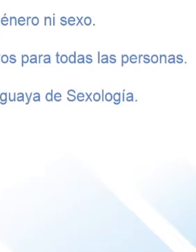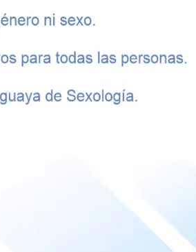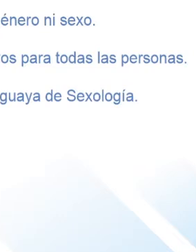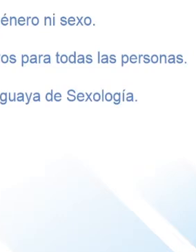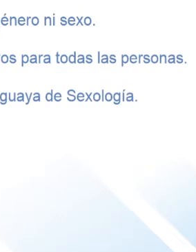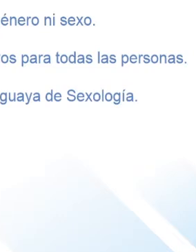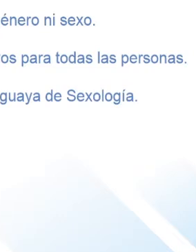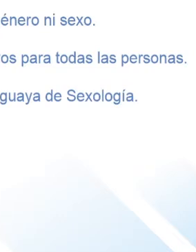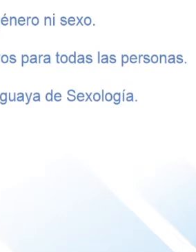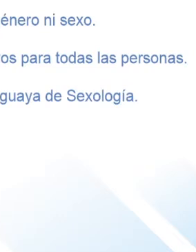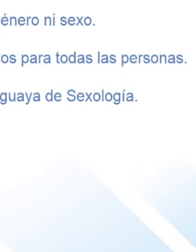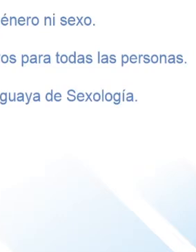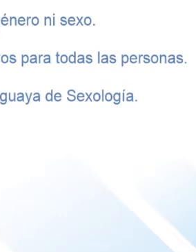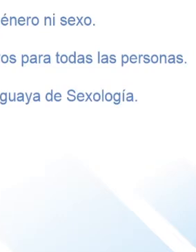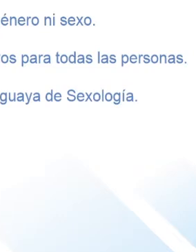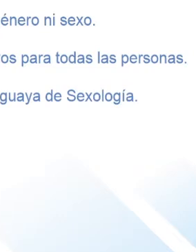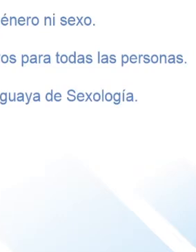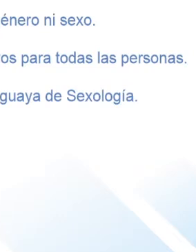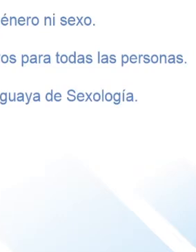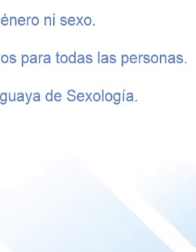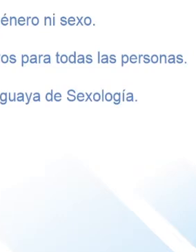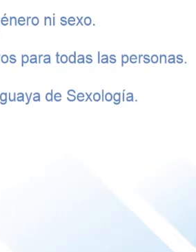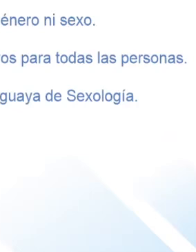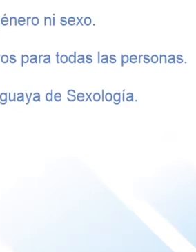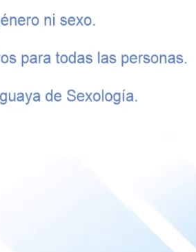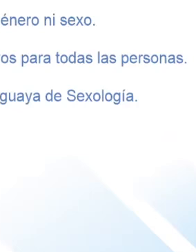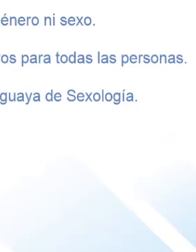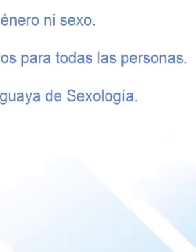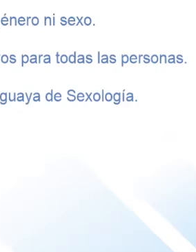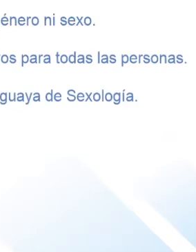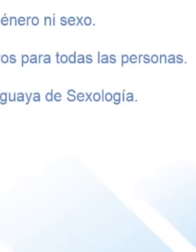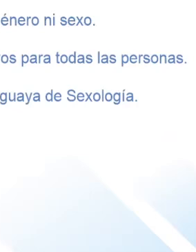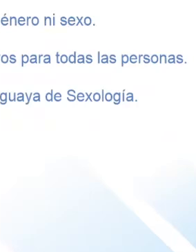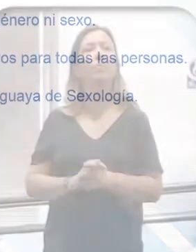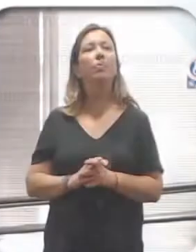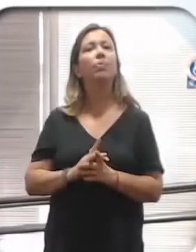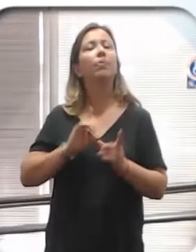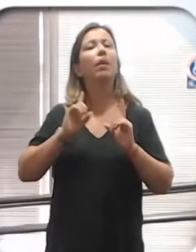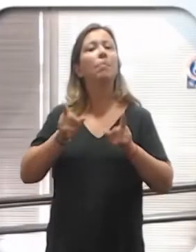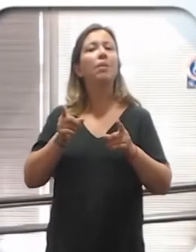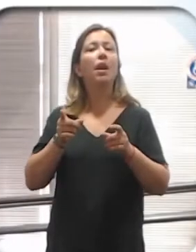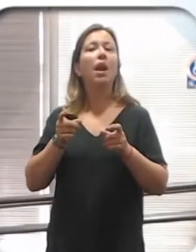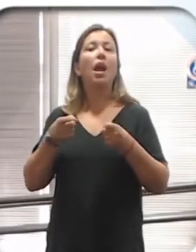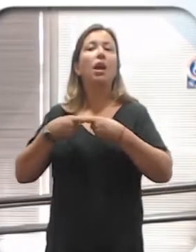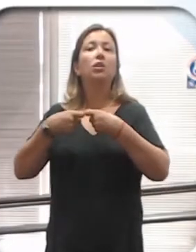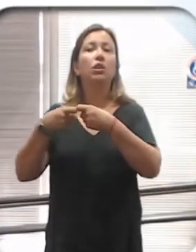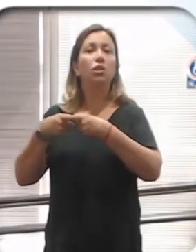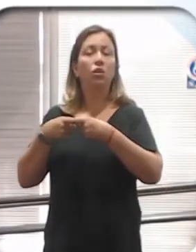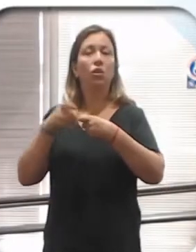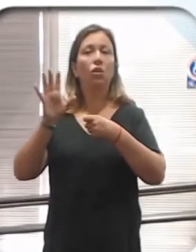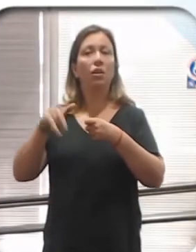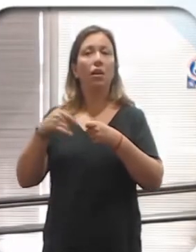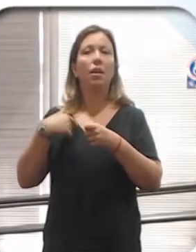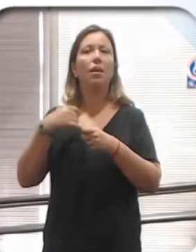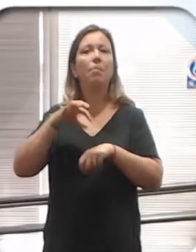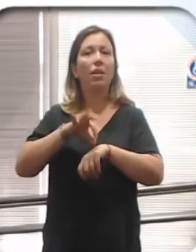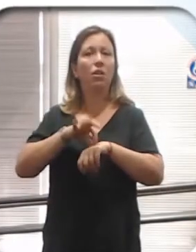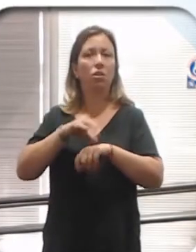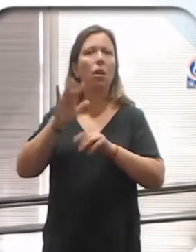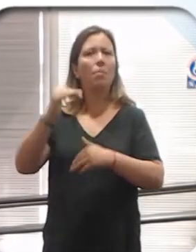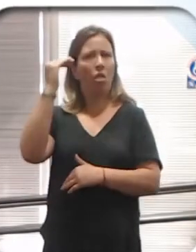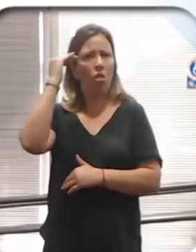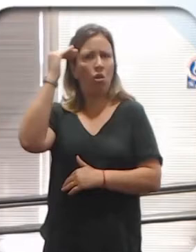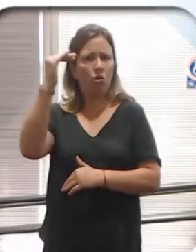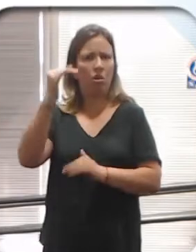Latinoamericana de Sexólogos y Educadores Sexuales y de la Asociación Internacional de Medicina Sexual. Es